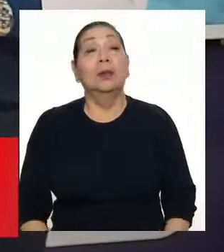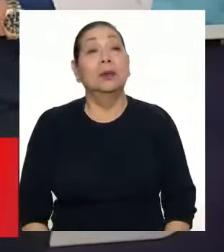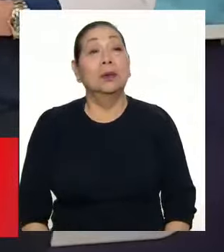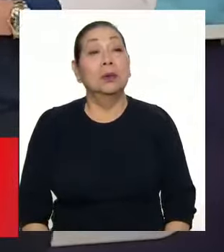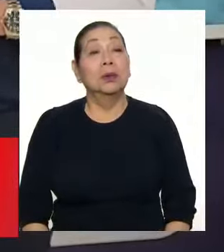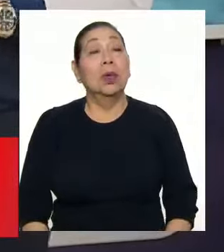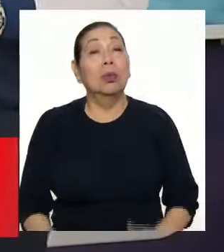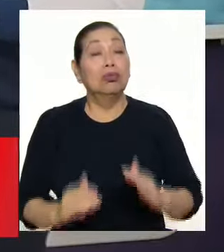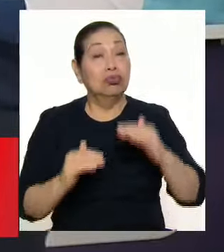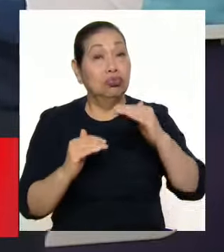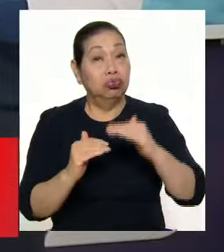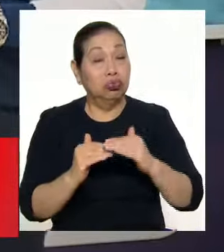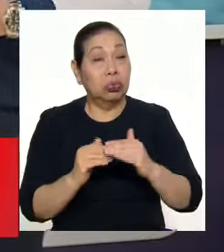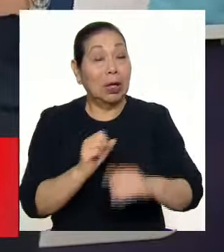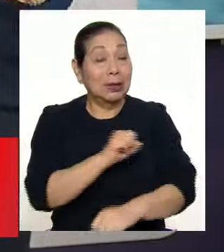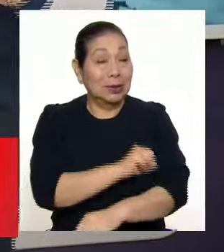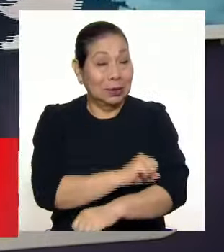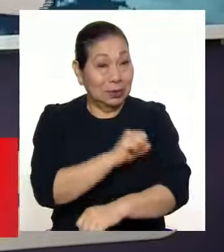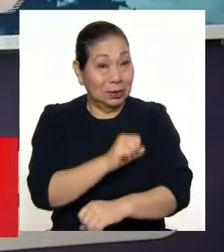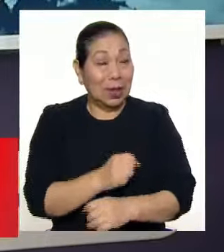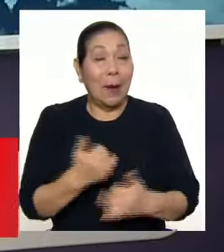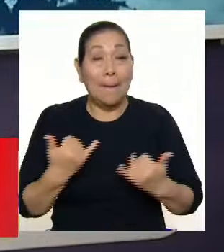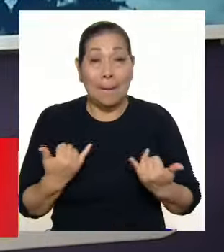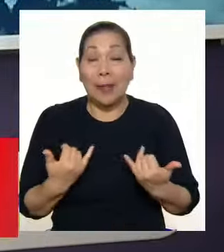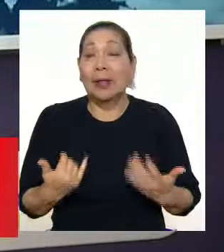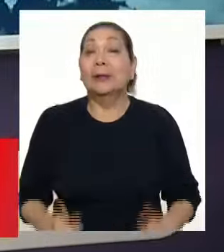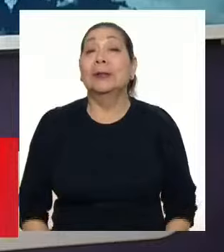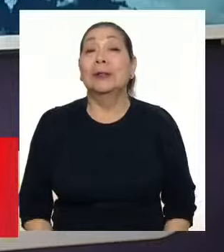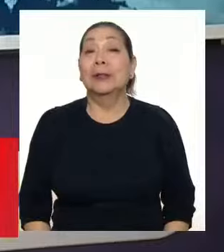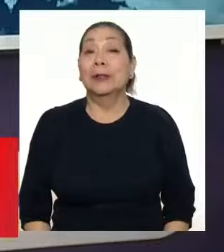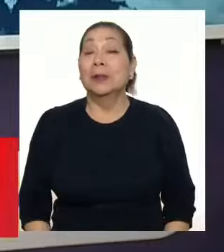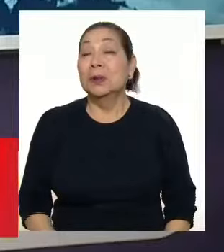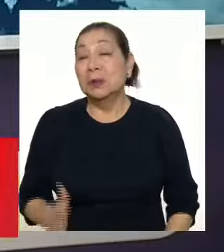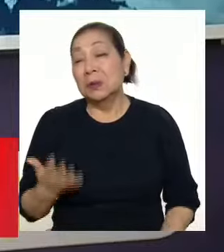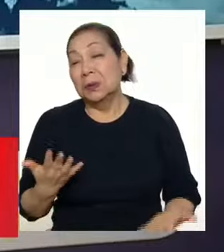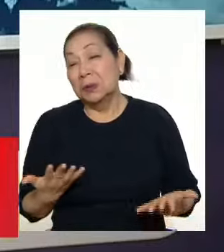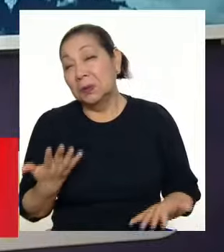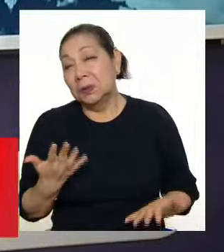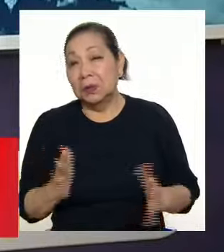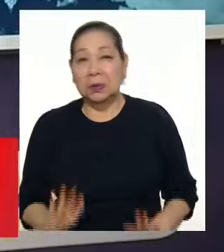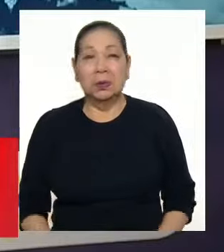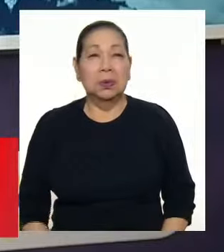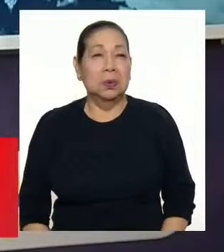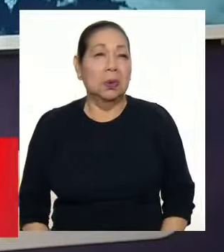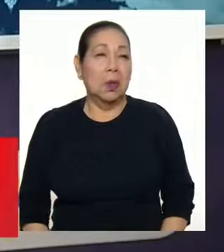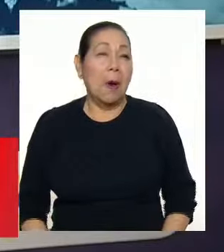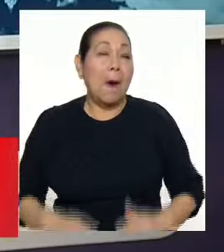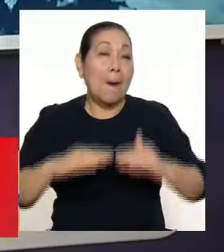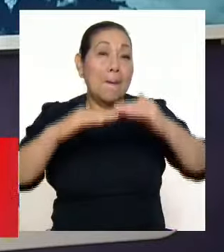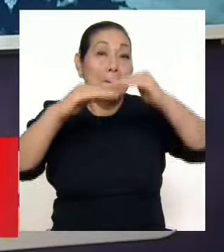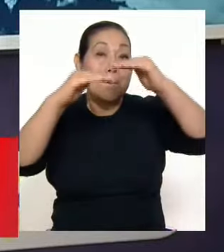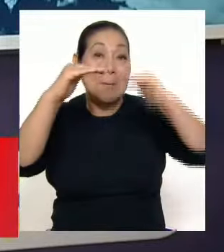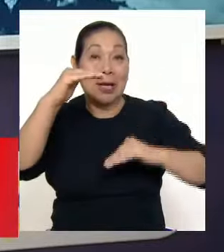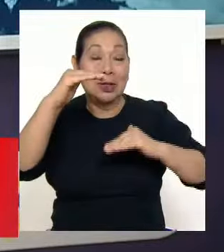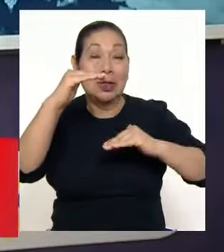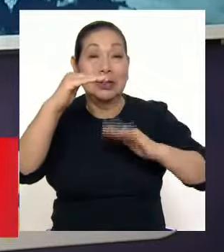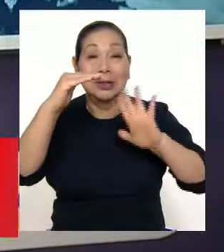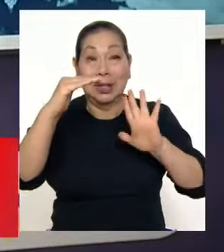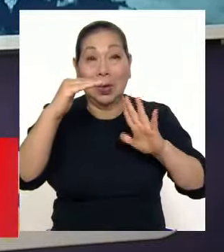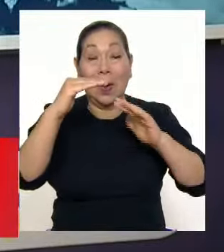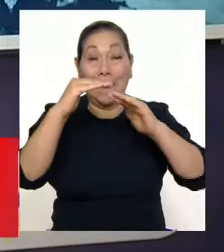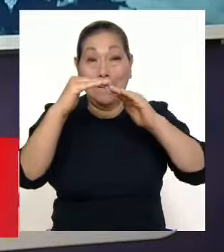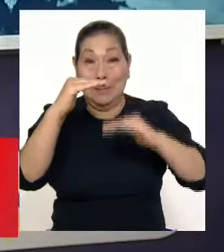Descenso de temperatura nocturna en la sierra también entra en vigencia el día de hoy. Estimamos valores de alrededor de menos 5 grados en